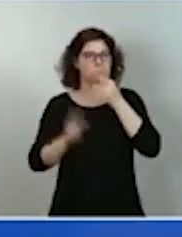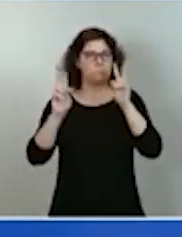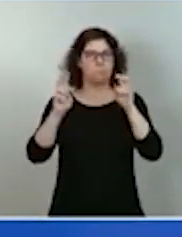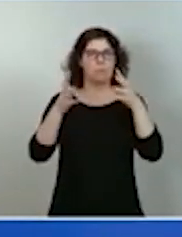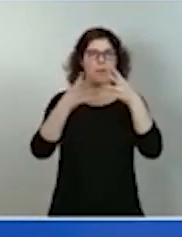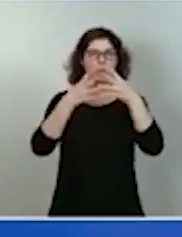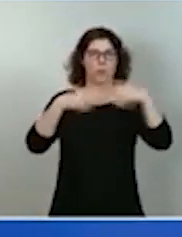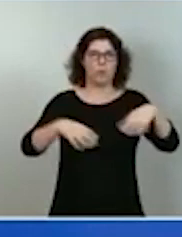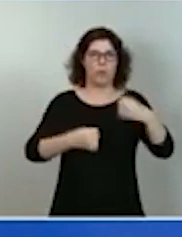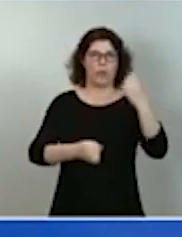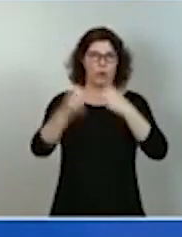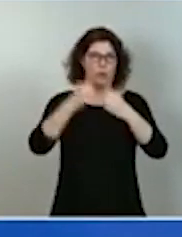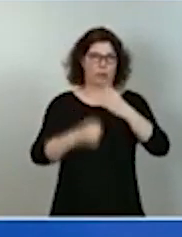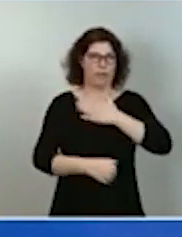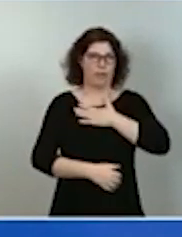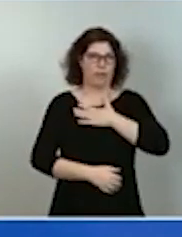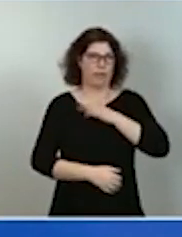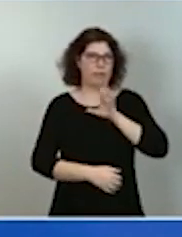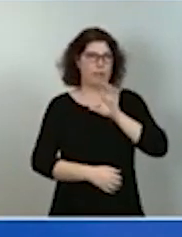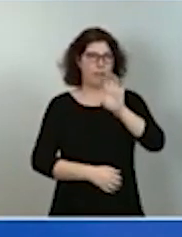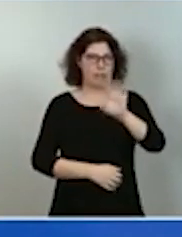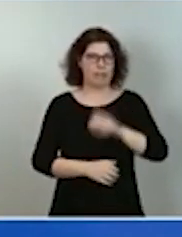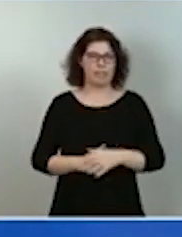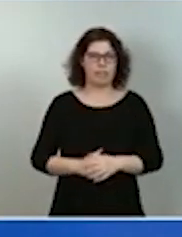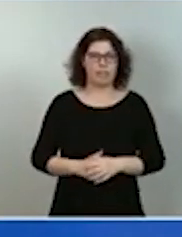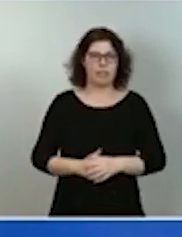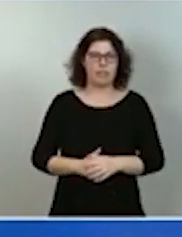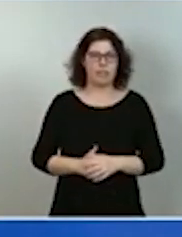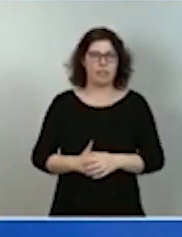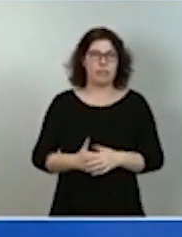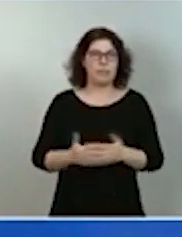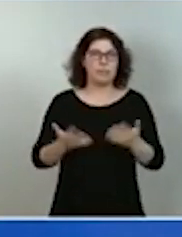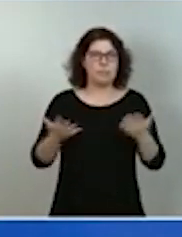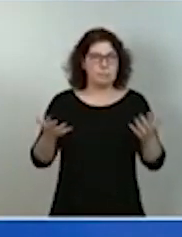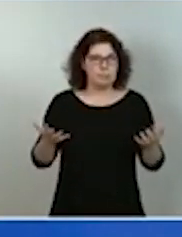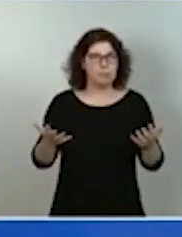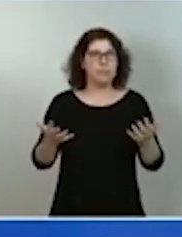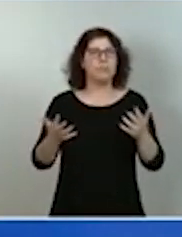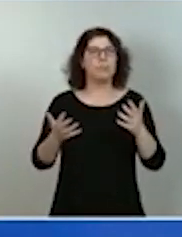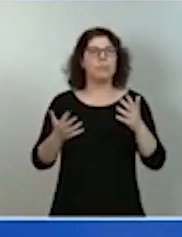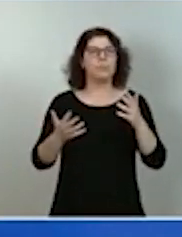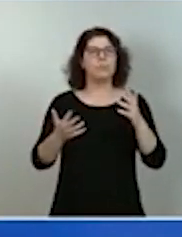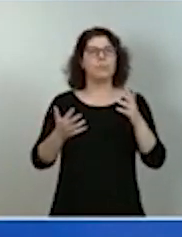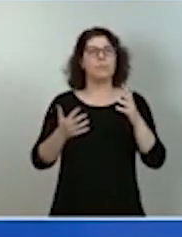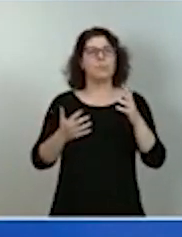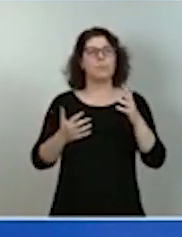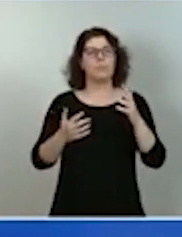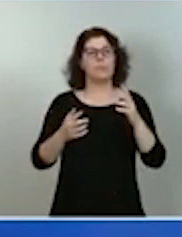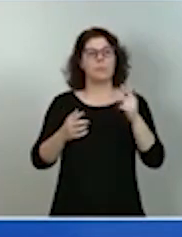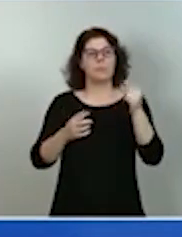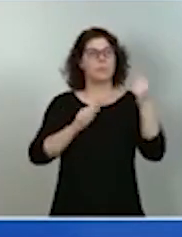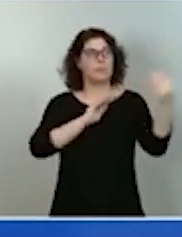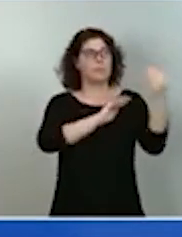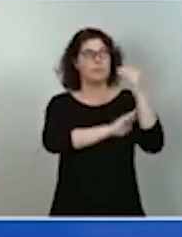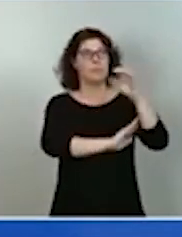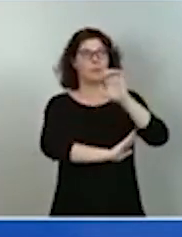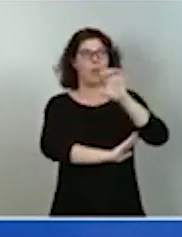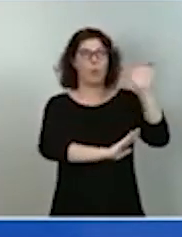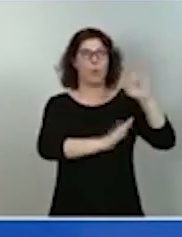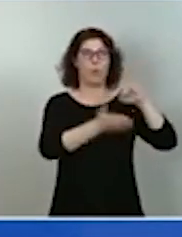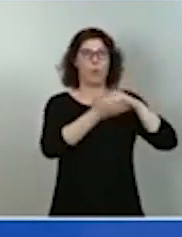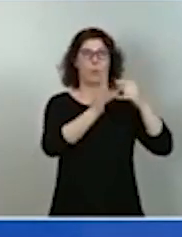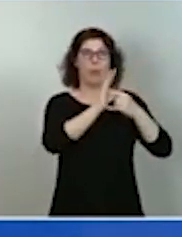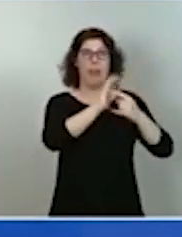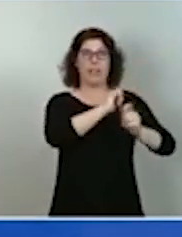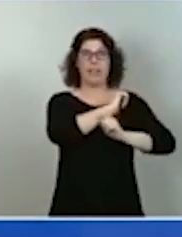y sobre cómo se puede ver afectada por la llegada de los fondos europeos y el plan estratégico que les estamos